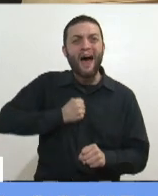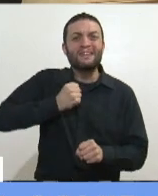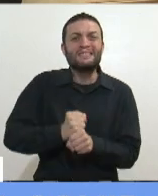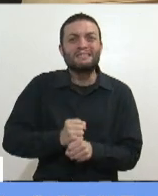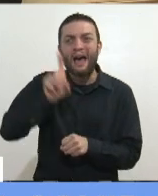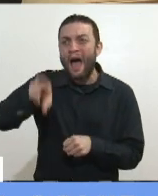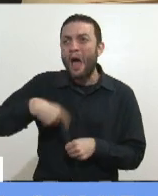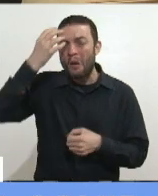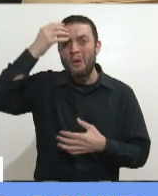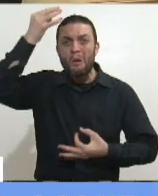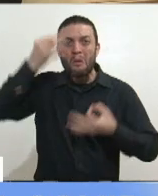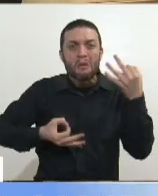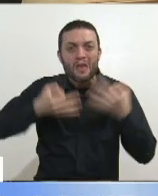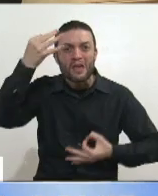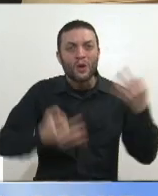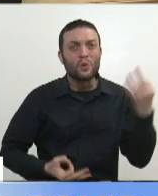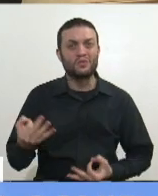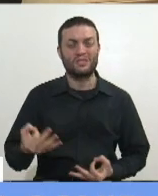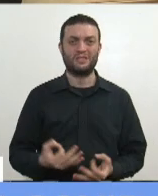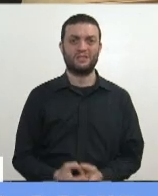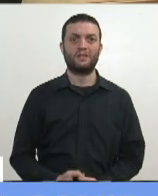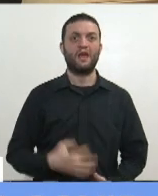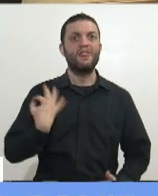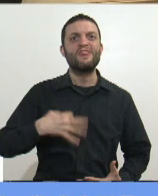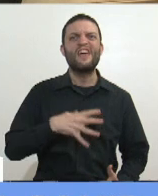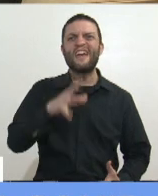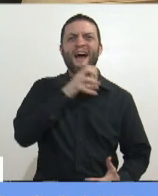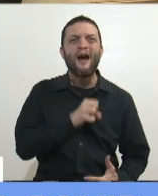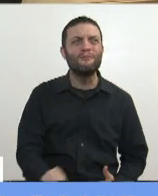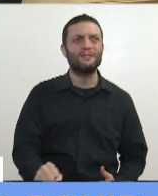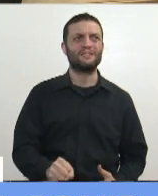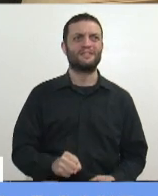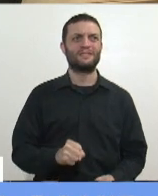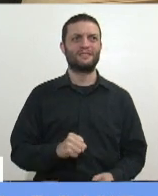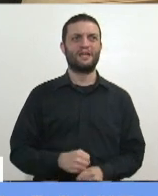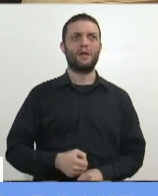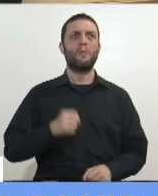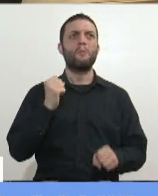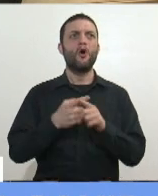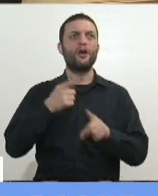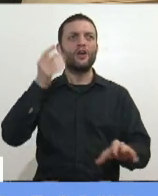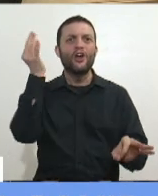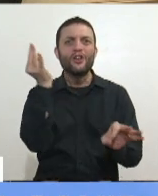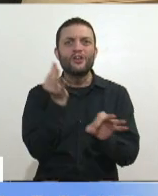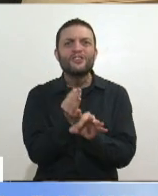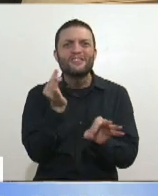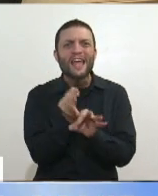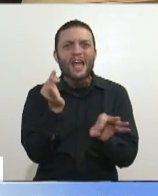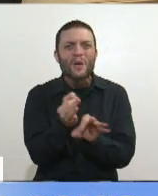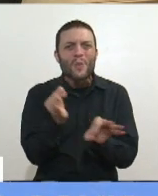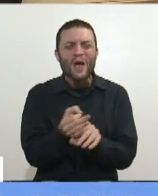Hay que resistir en las escuelas. Hay que resistir en los comercios.